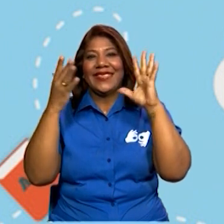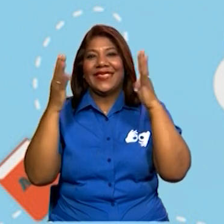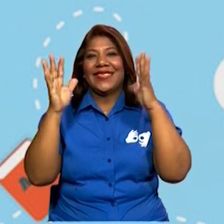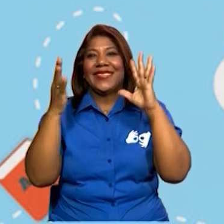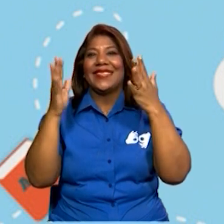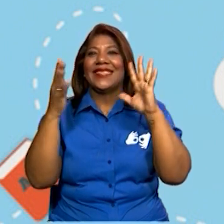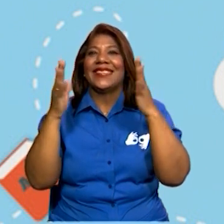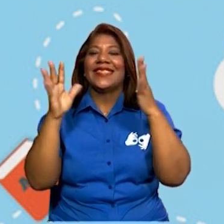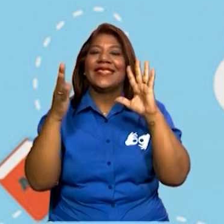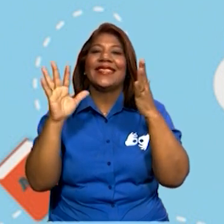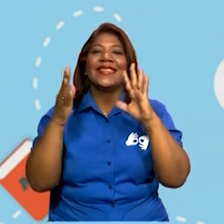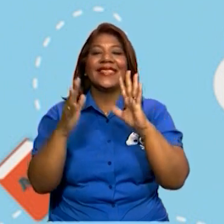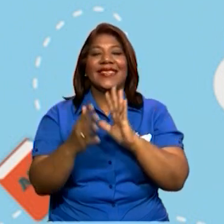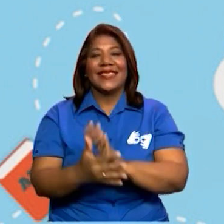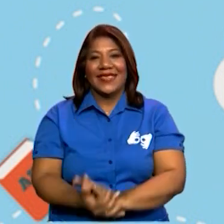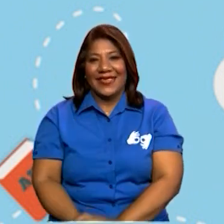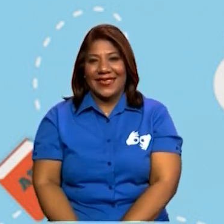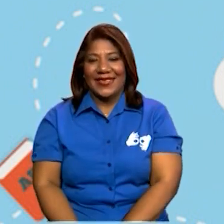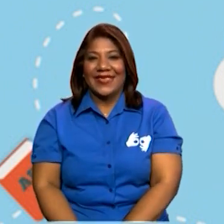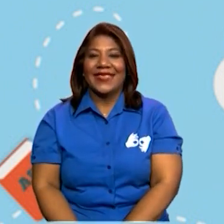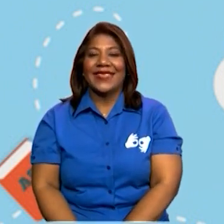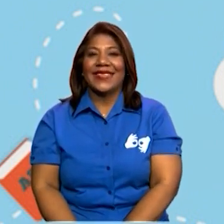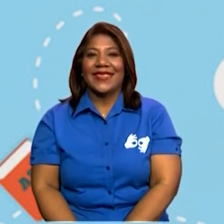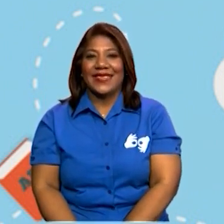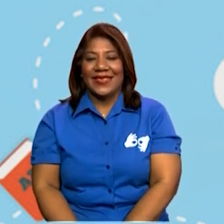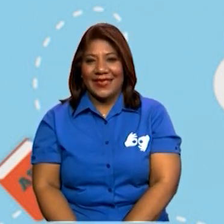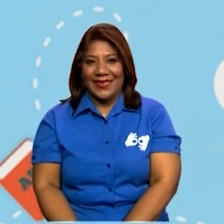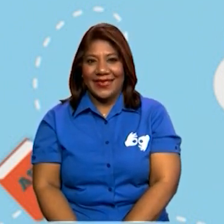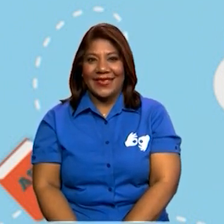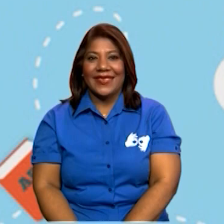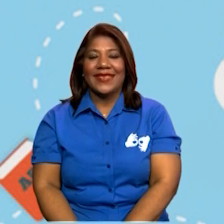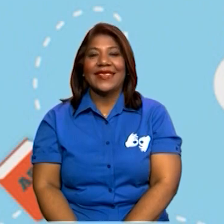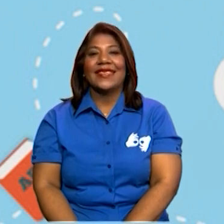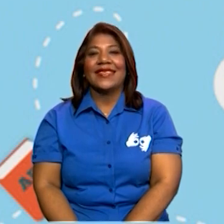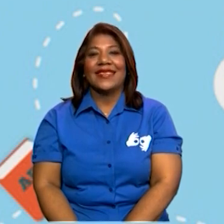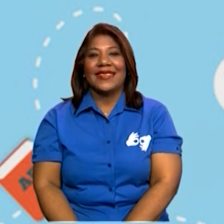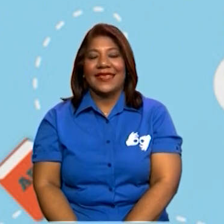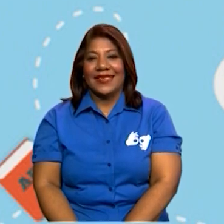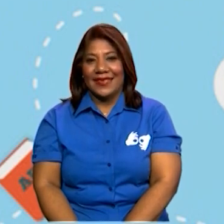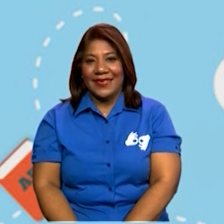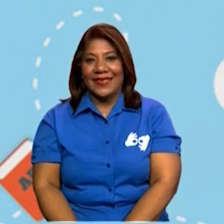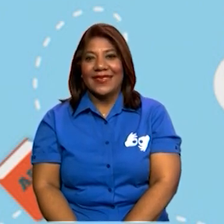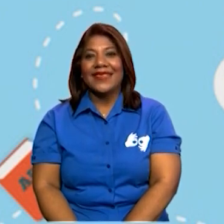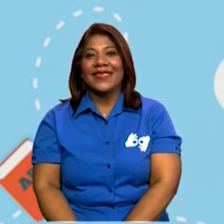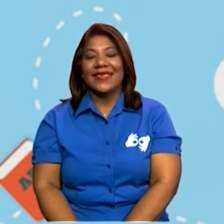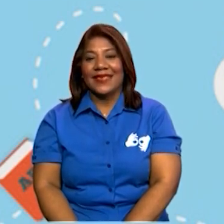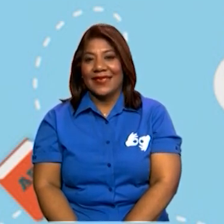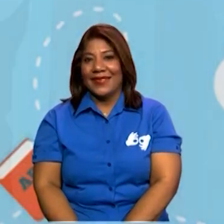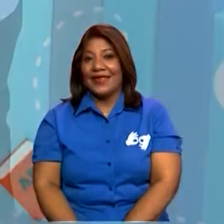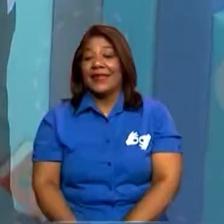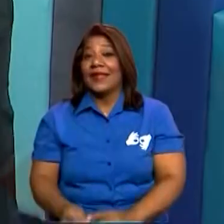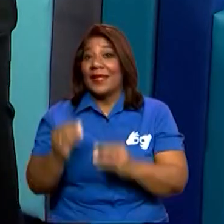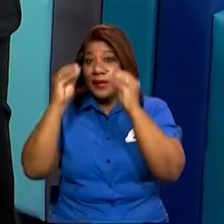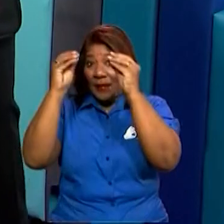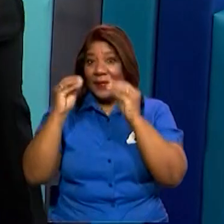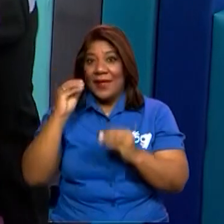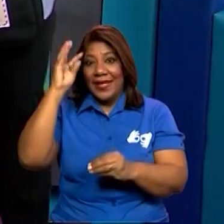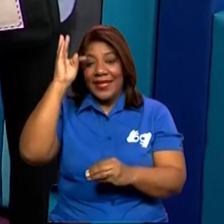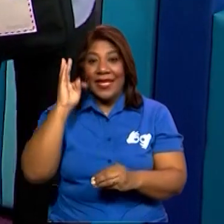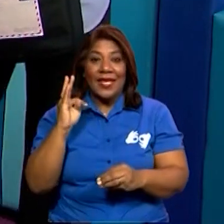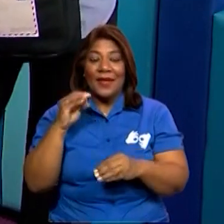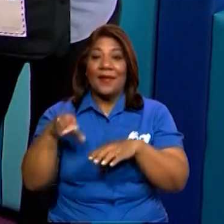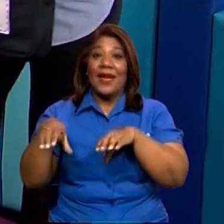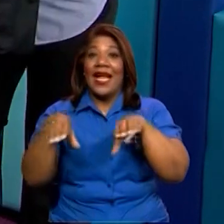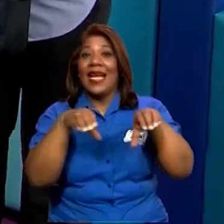ortografía. Muy bien. ¿Qué le pareció, maestra Tamara? Me pareció muy buena la